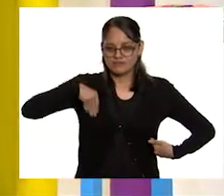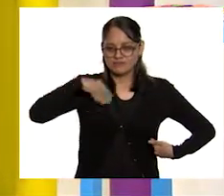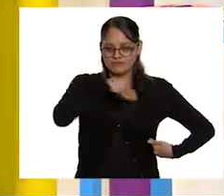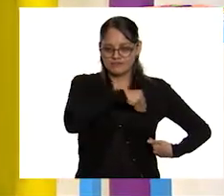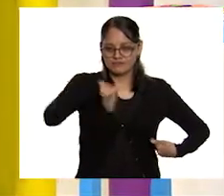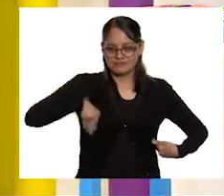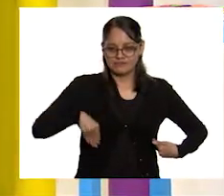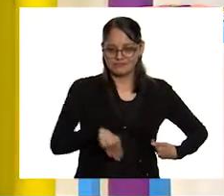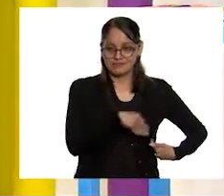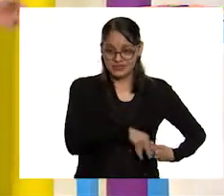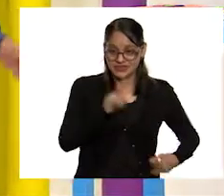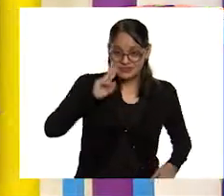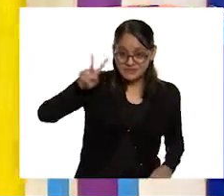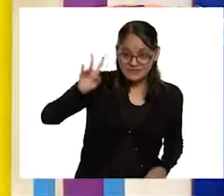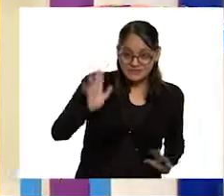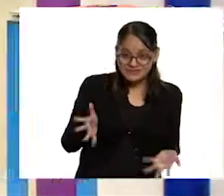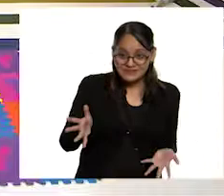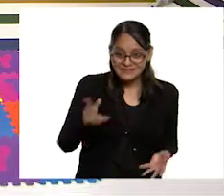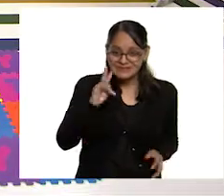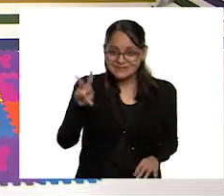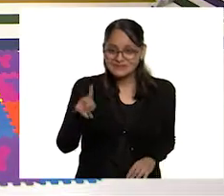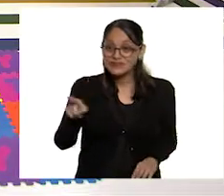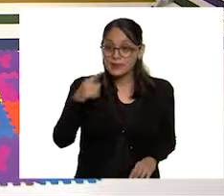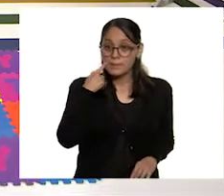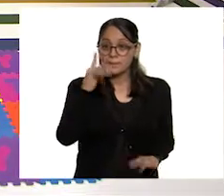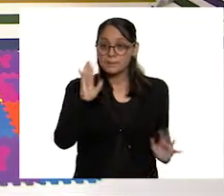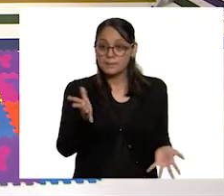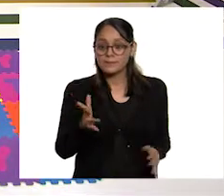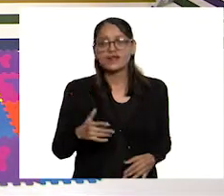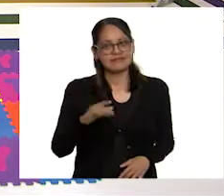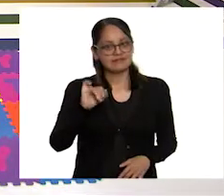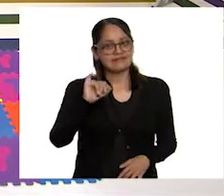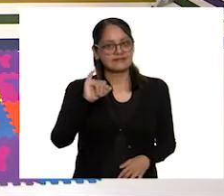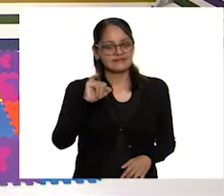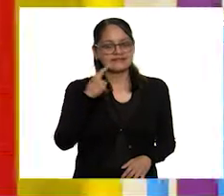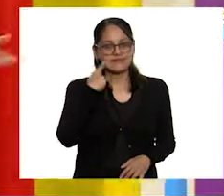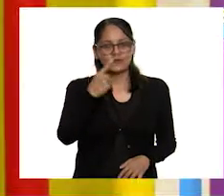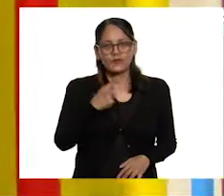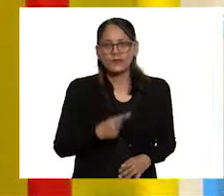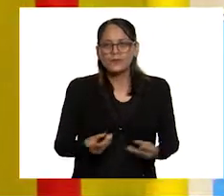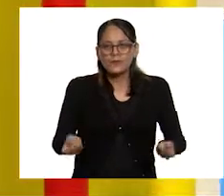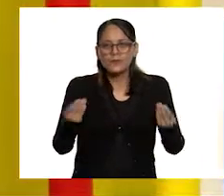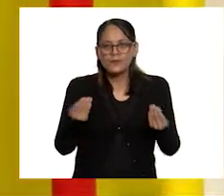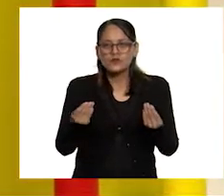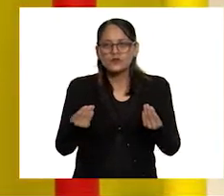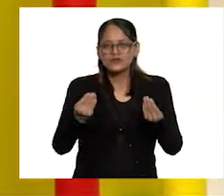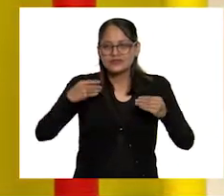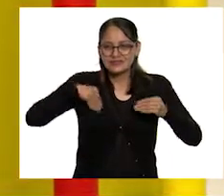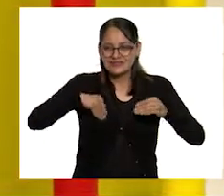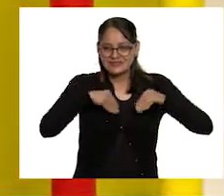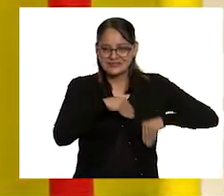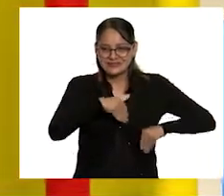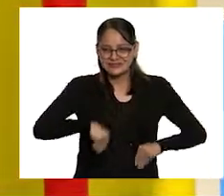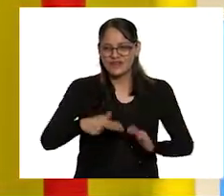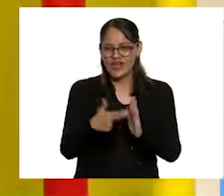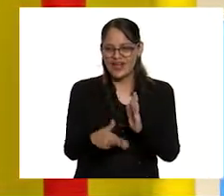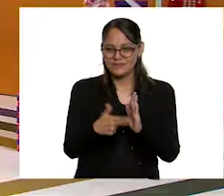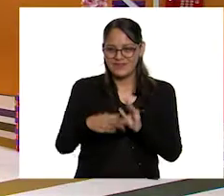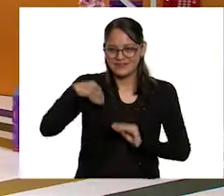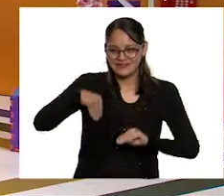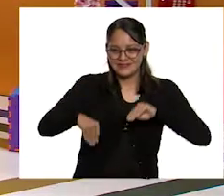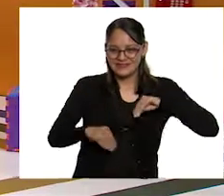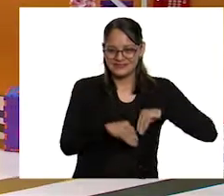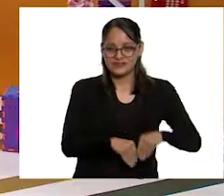¿Ustedes han visto estos chalecos? ¿Tú los has visto, maestra Gaby? Sí. Y traen sus herramientas ahí.